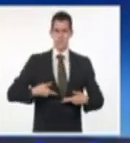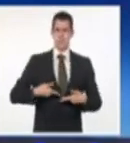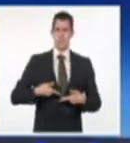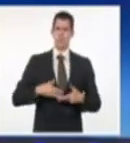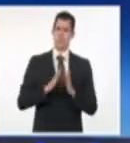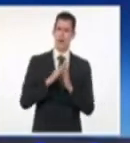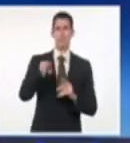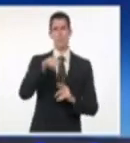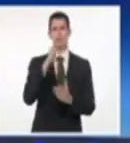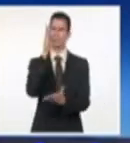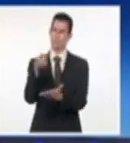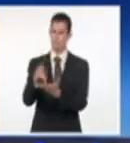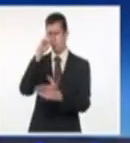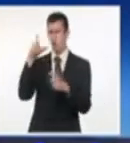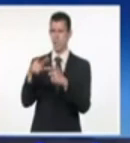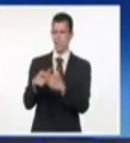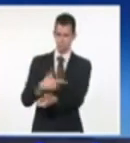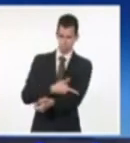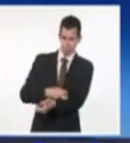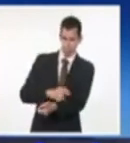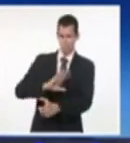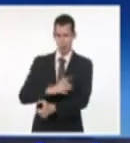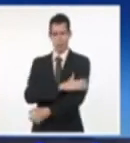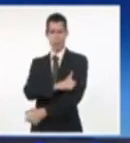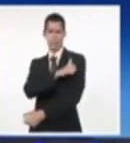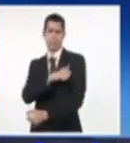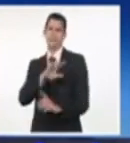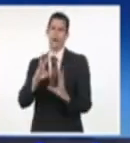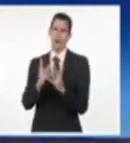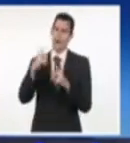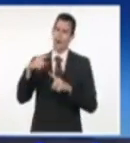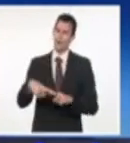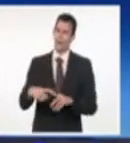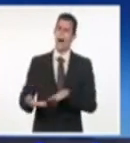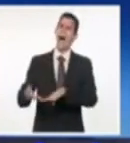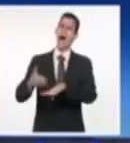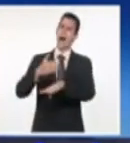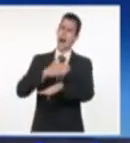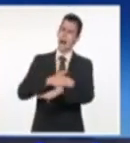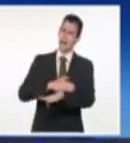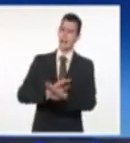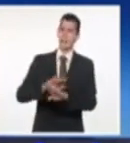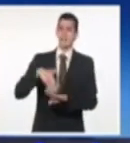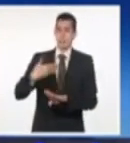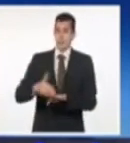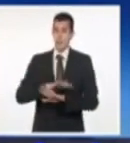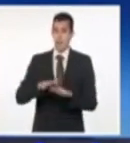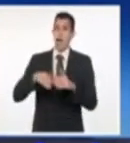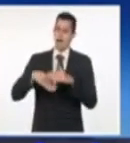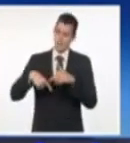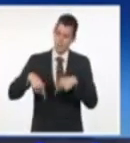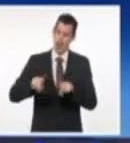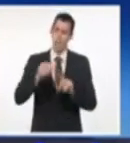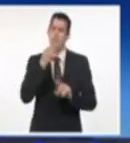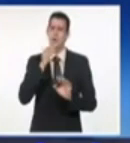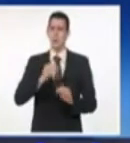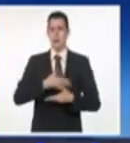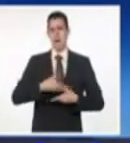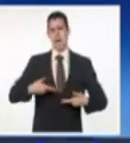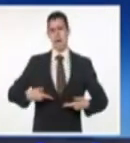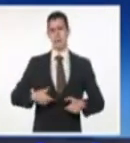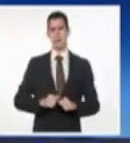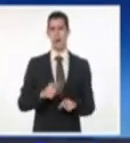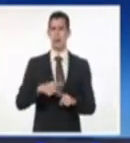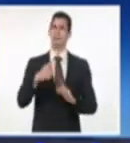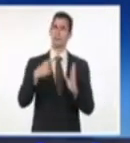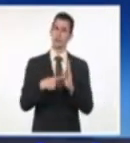hemoglobinas, la creatinina, el ácido úrico. Hagan eso. Y por supuesto, chequeen también esos métodos secretos